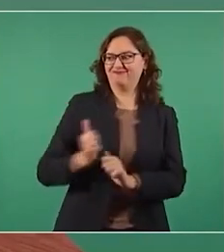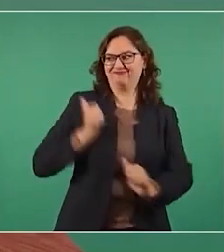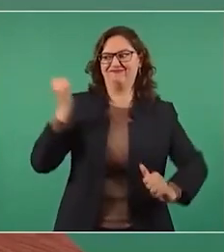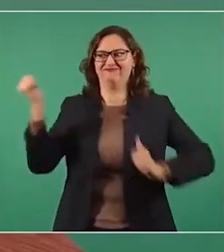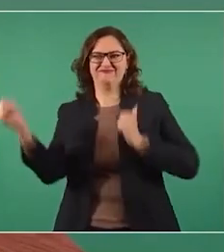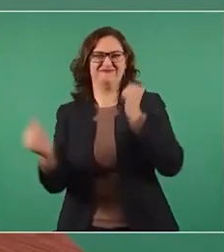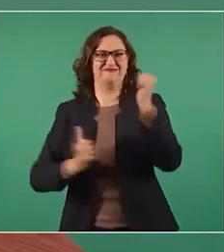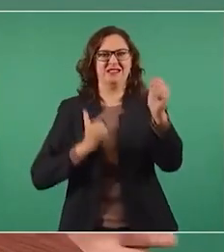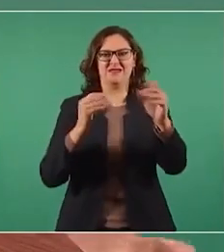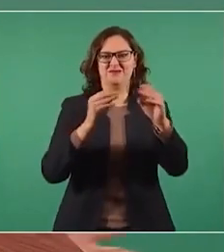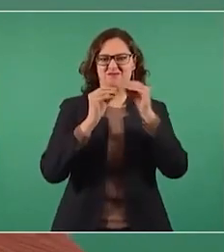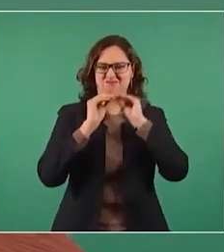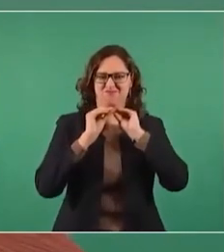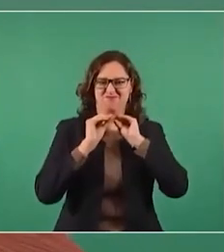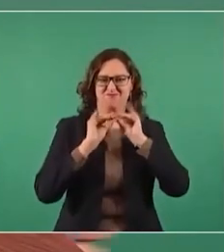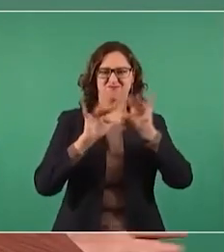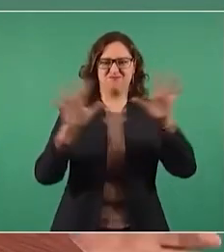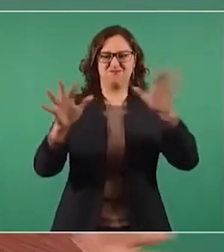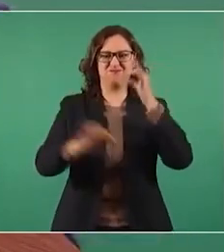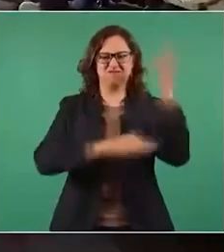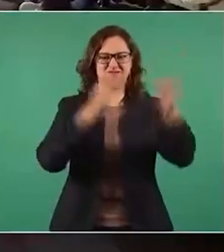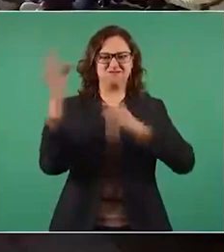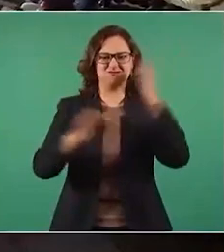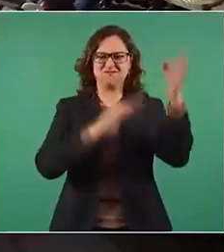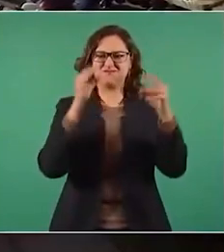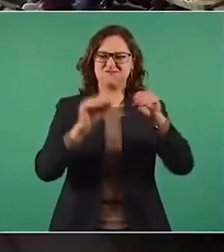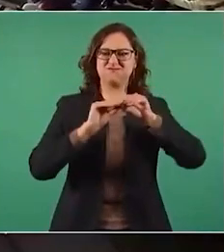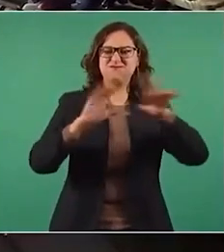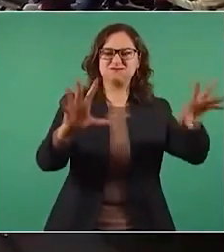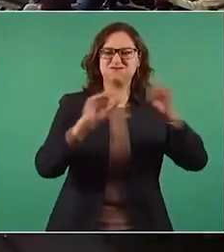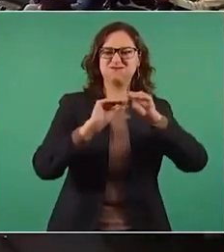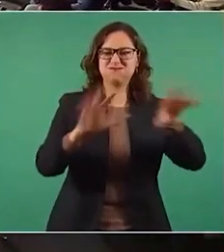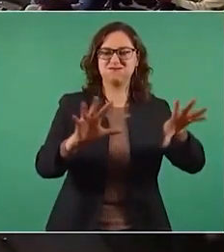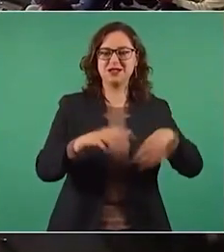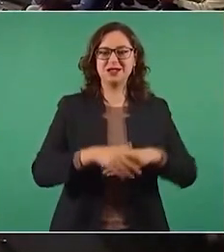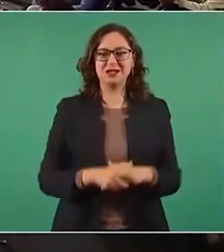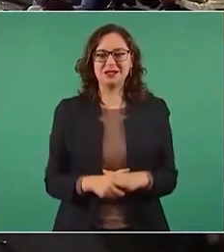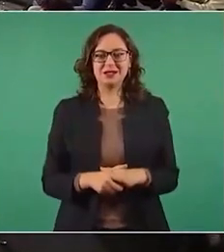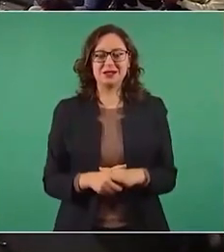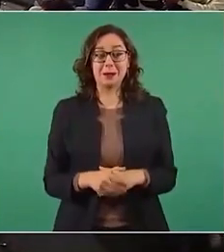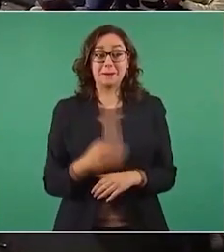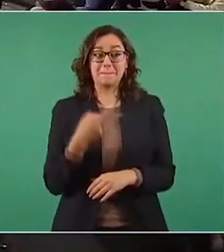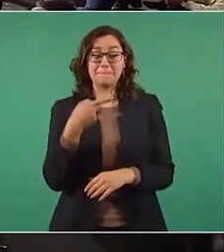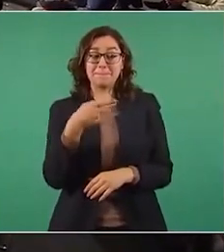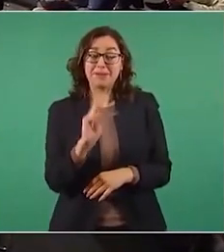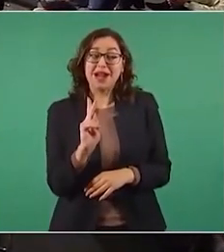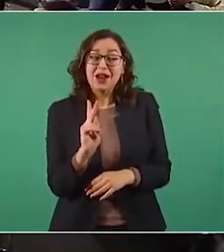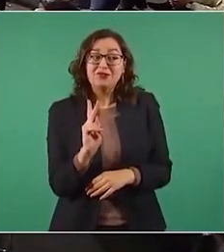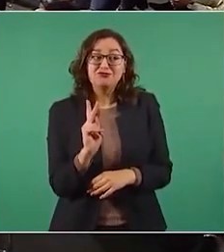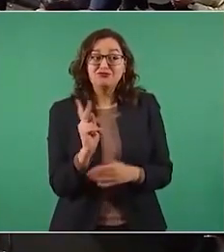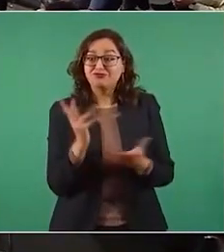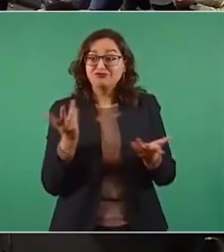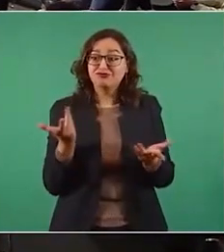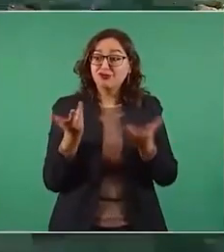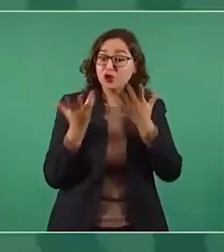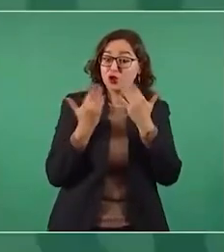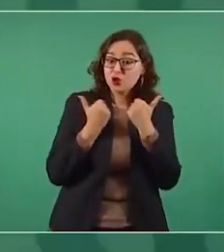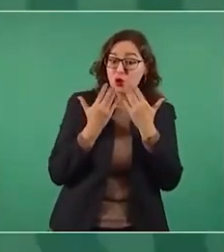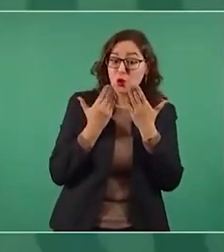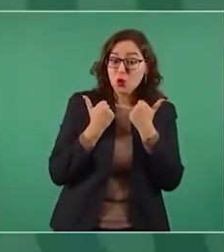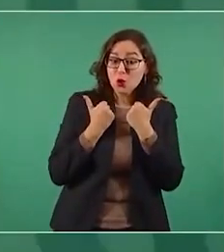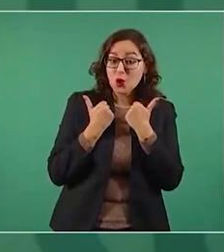Pero como este creo que Laida